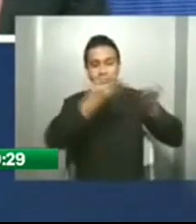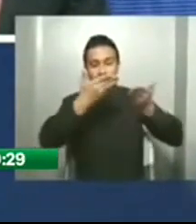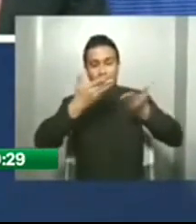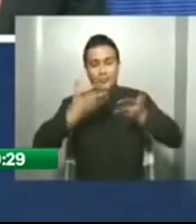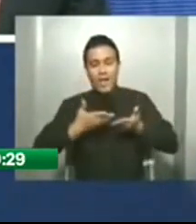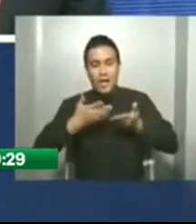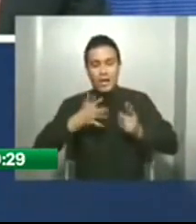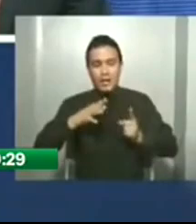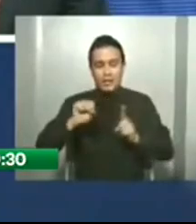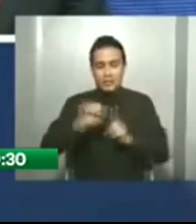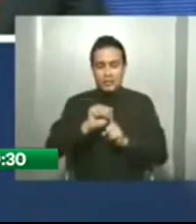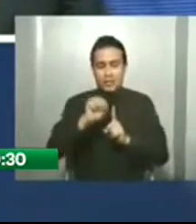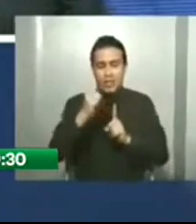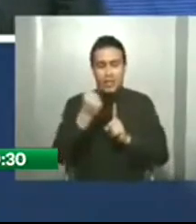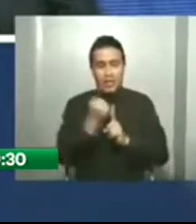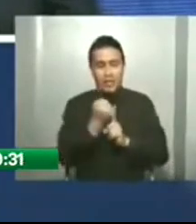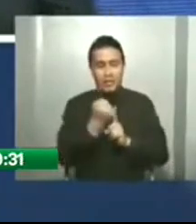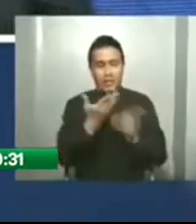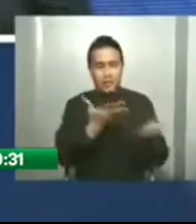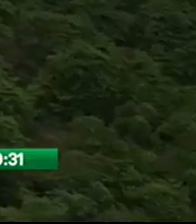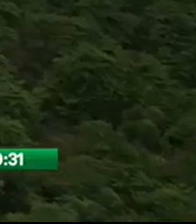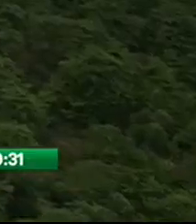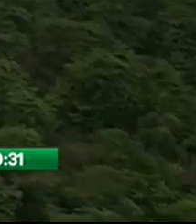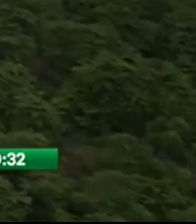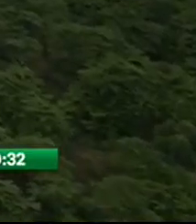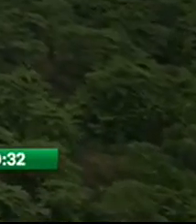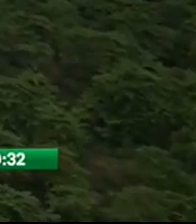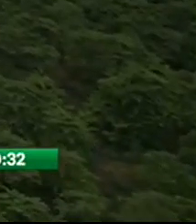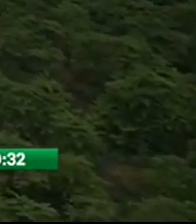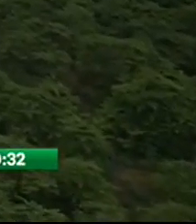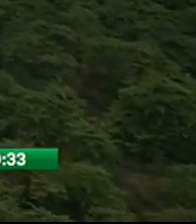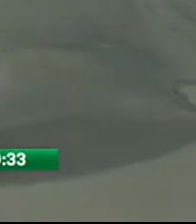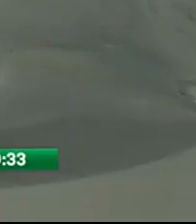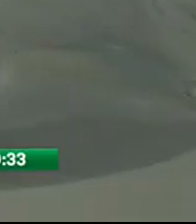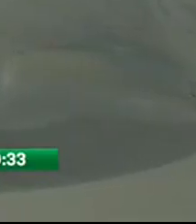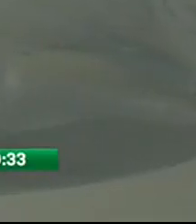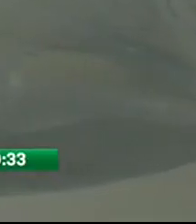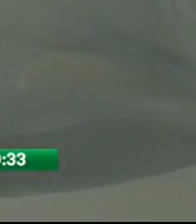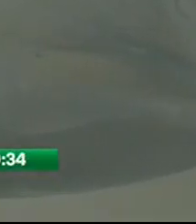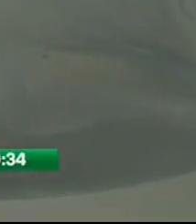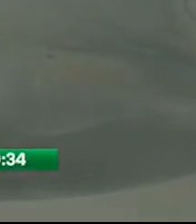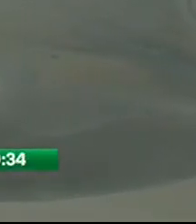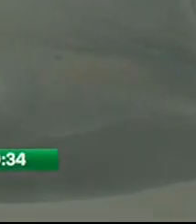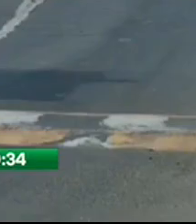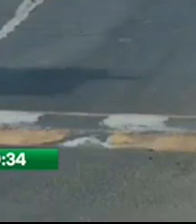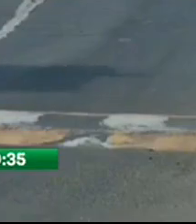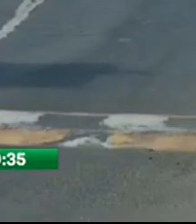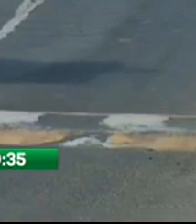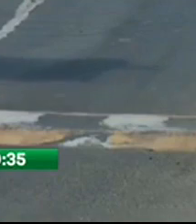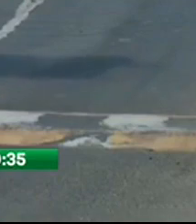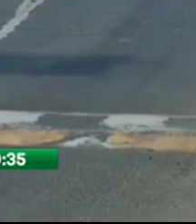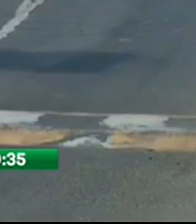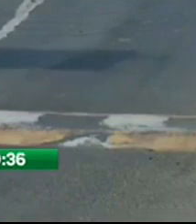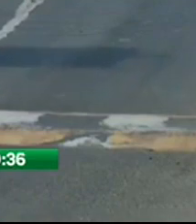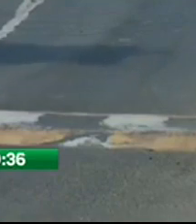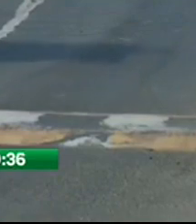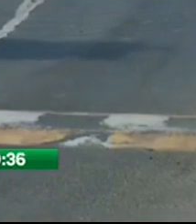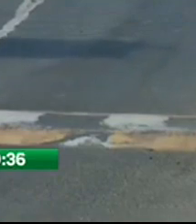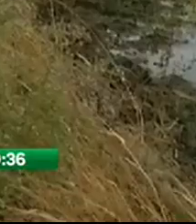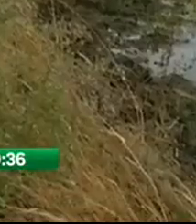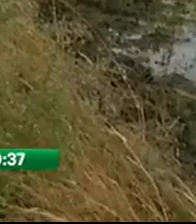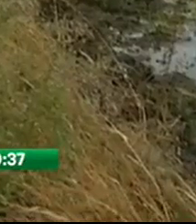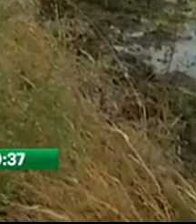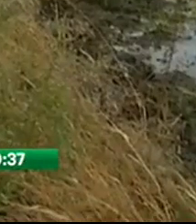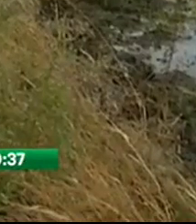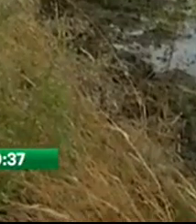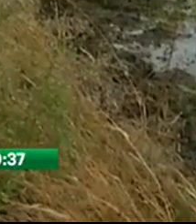de la provincia del Guayas. Así trataron además temas como el dragado de la ría Guayas, de las concesiones viales, de los